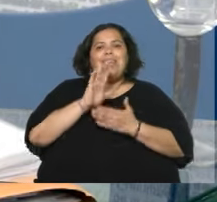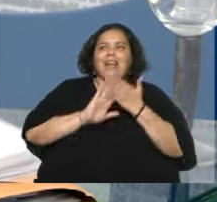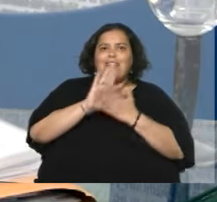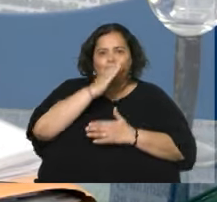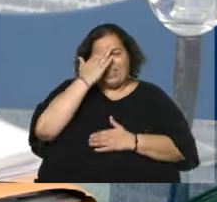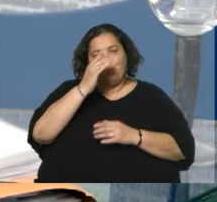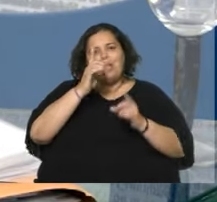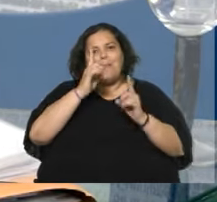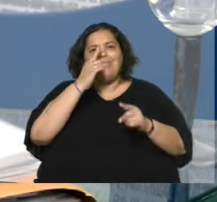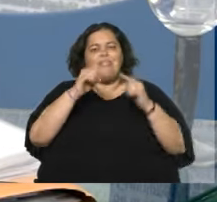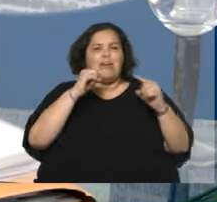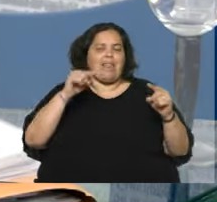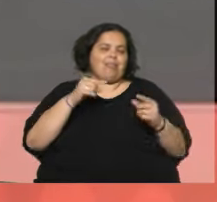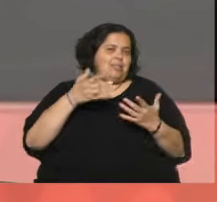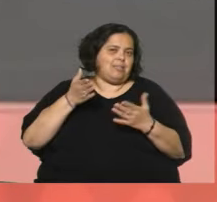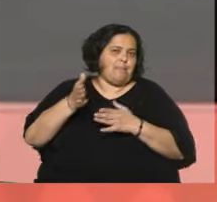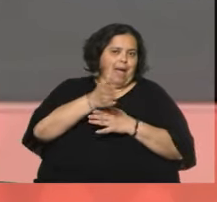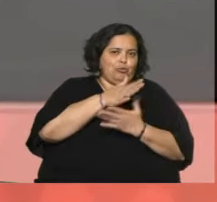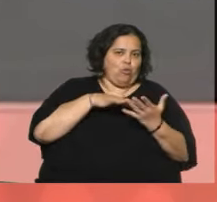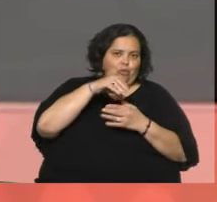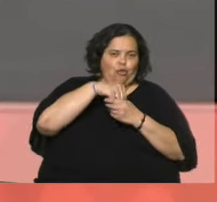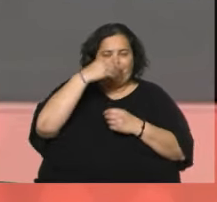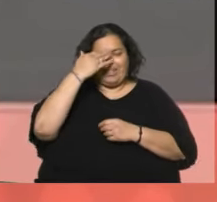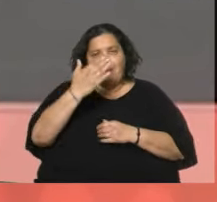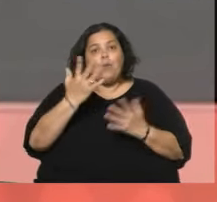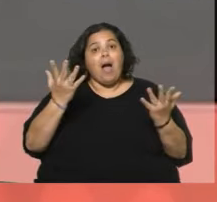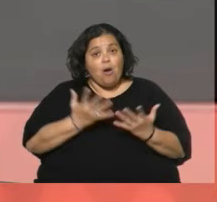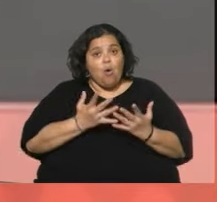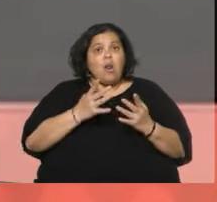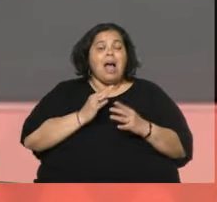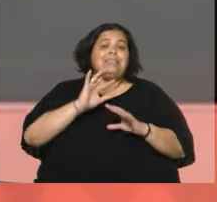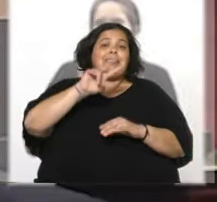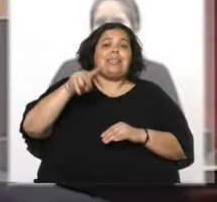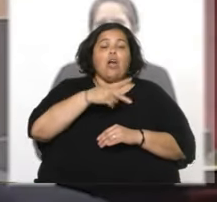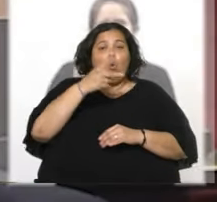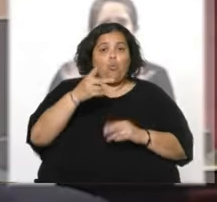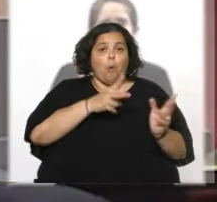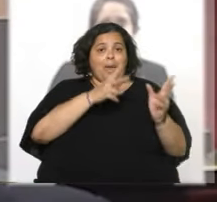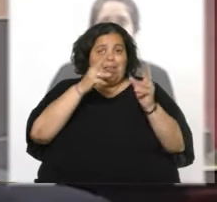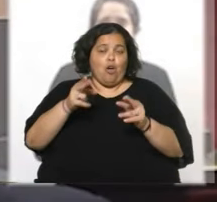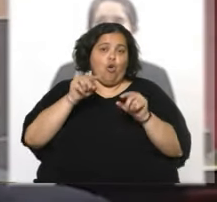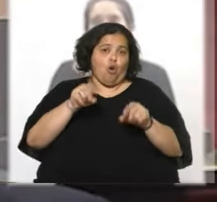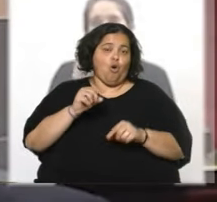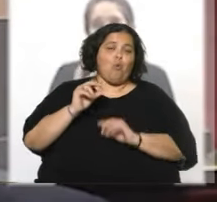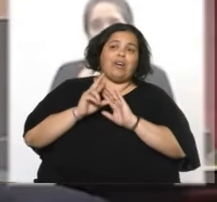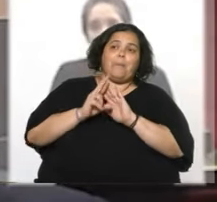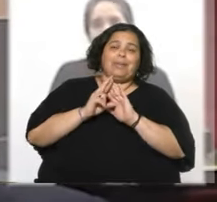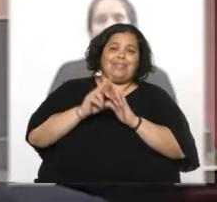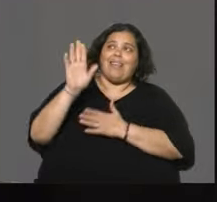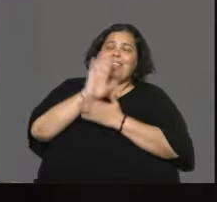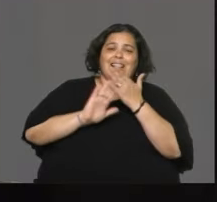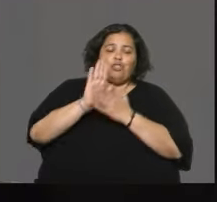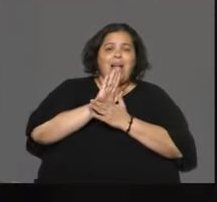espacios dentro de la Fuerza Política. Actualmente se desempeña en su segundo periodo como representante nacional en la Cámara de